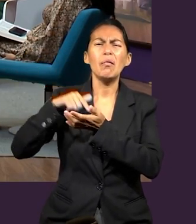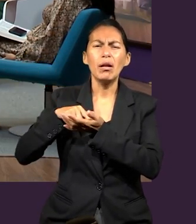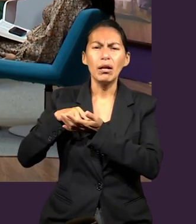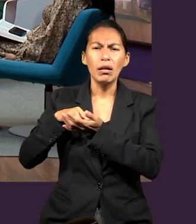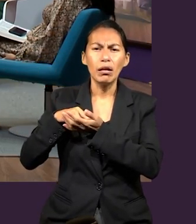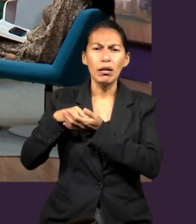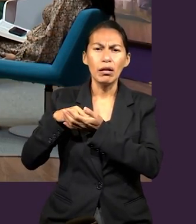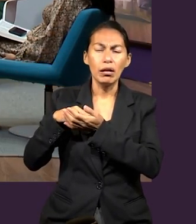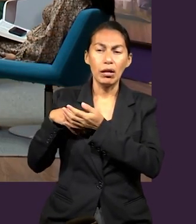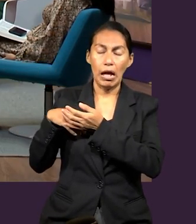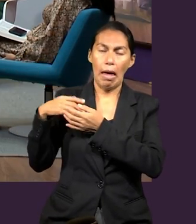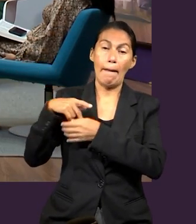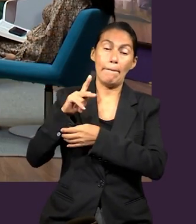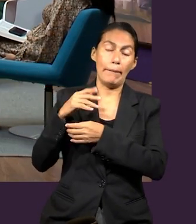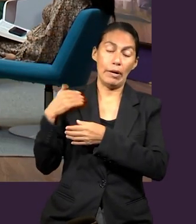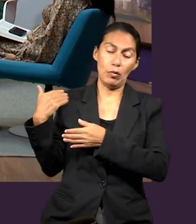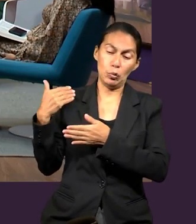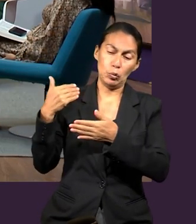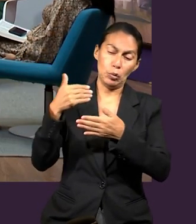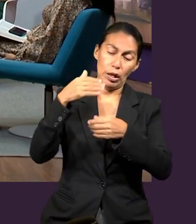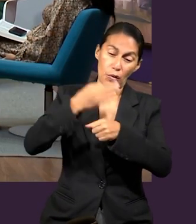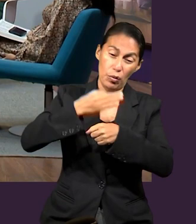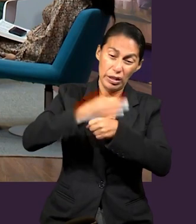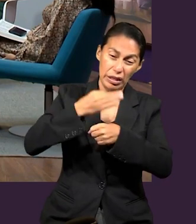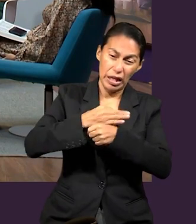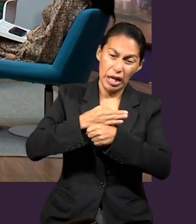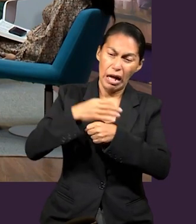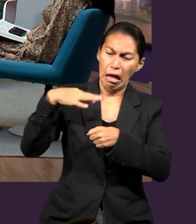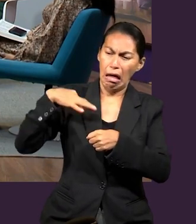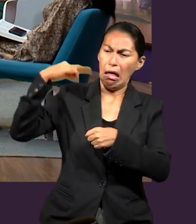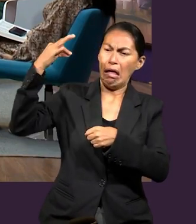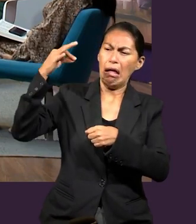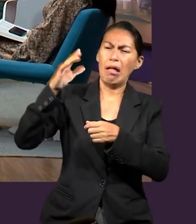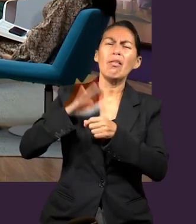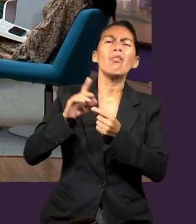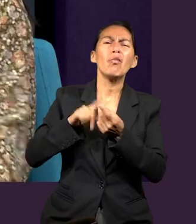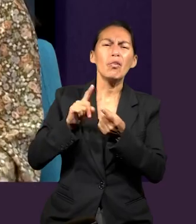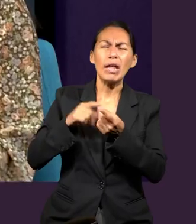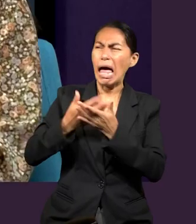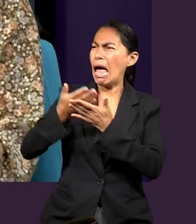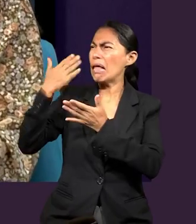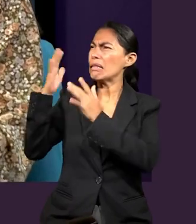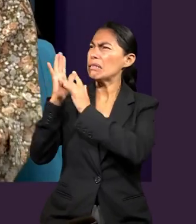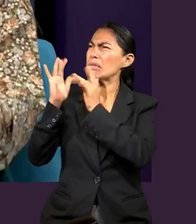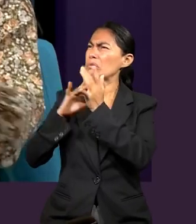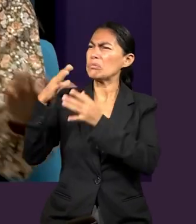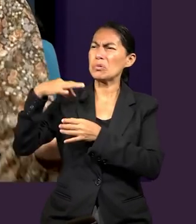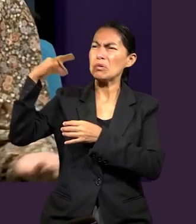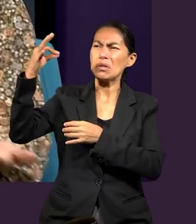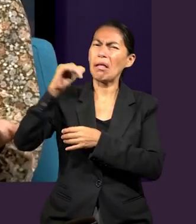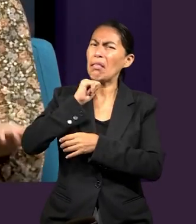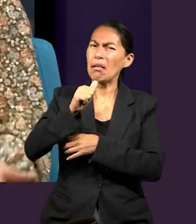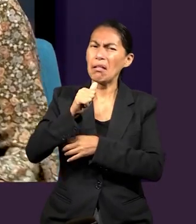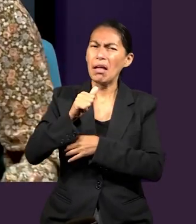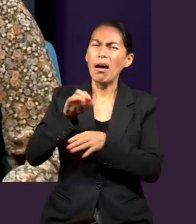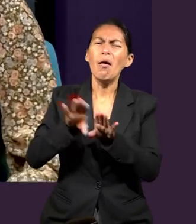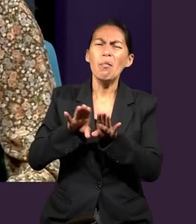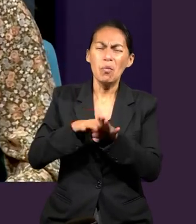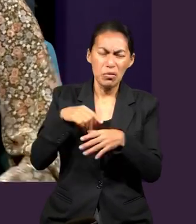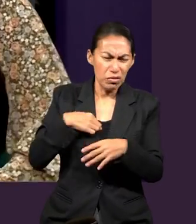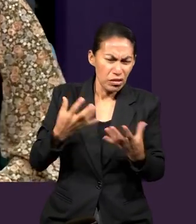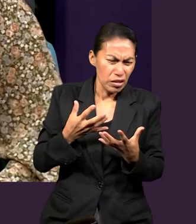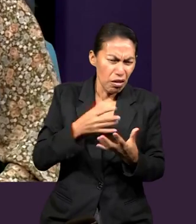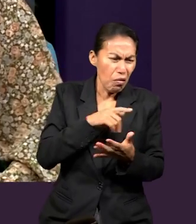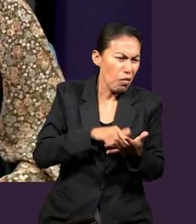¿Y dónde podrías estar ahora si él no te hubiera encontrado? Fíjense que, bueno, hablando de que es una charla de amigos,